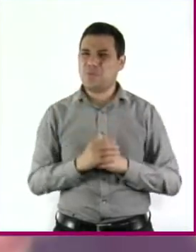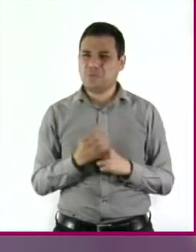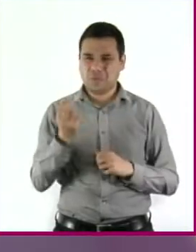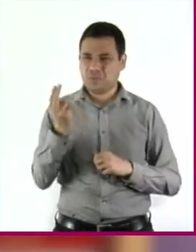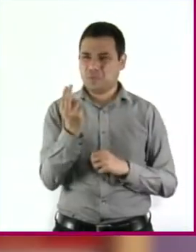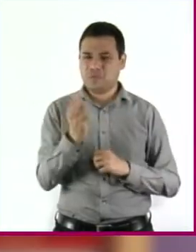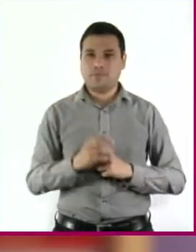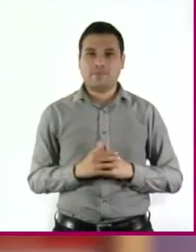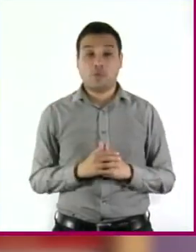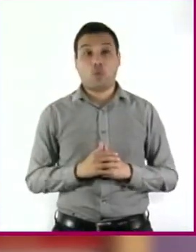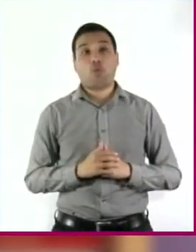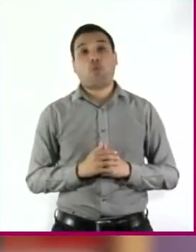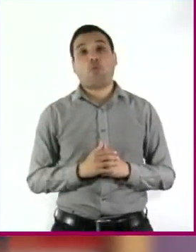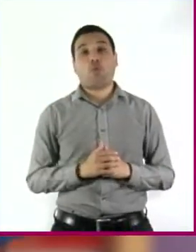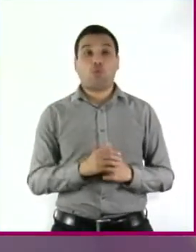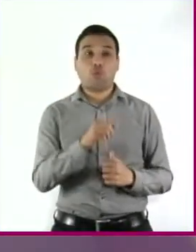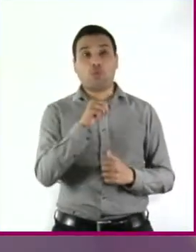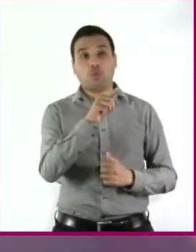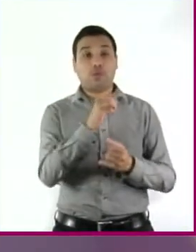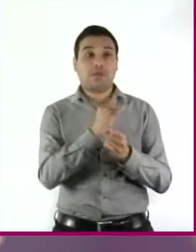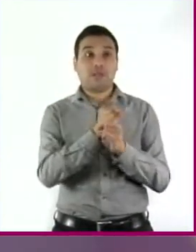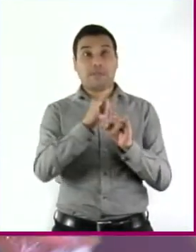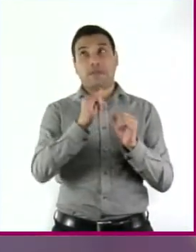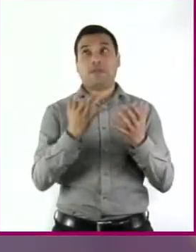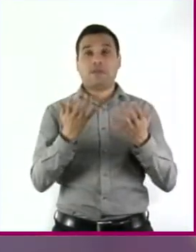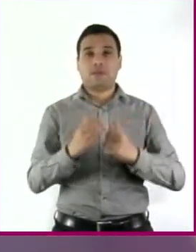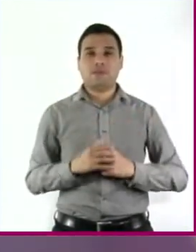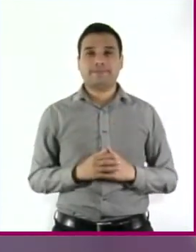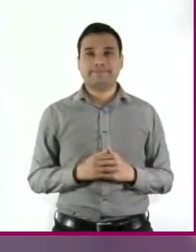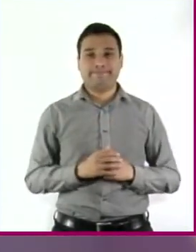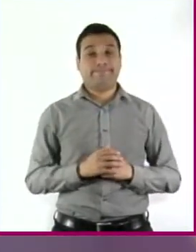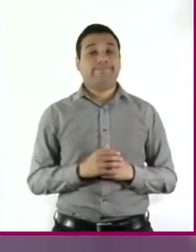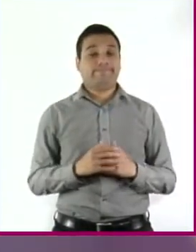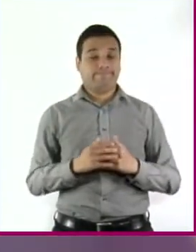Uy, el señor independiente. Pues te diré.